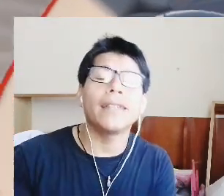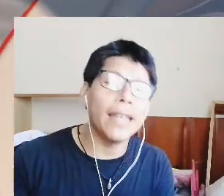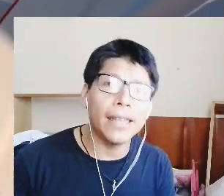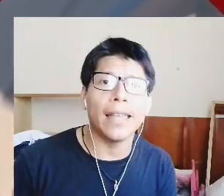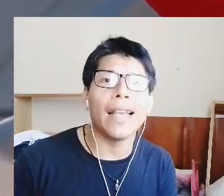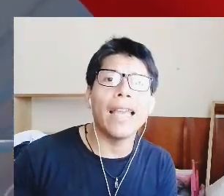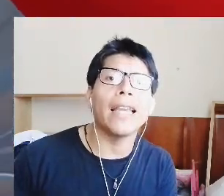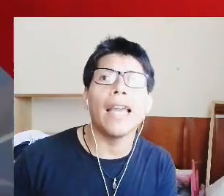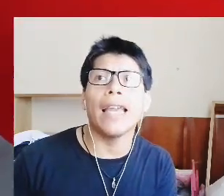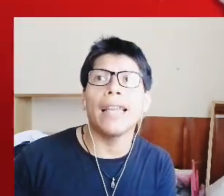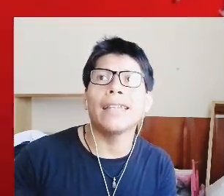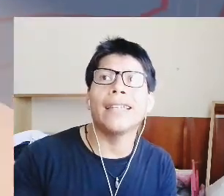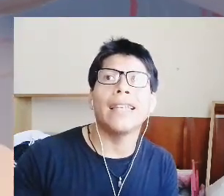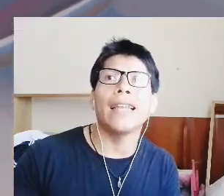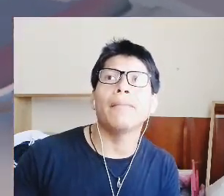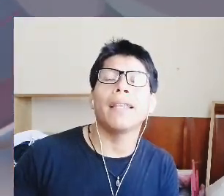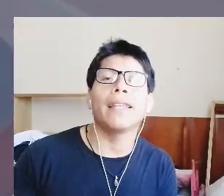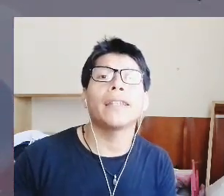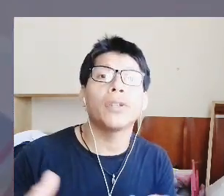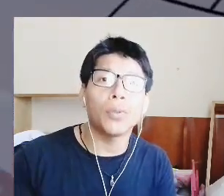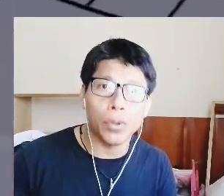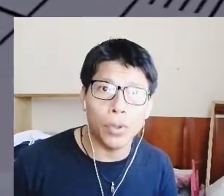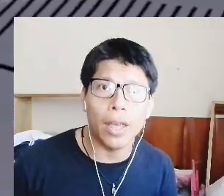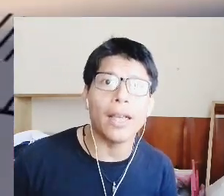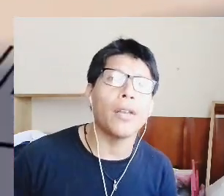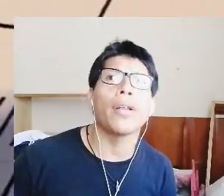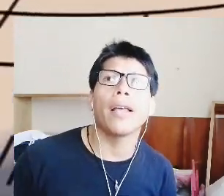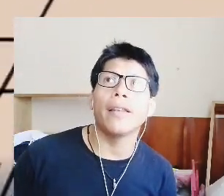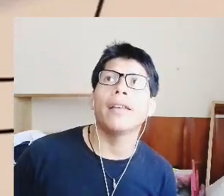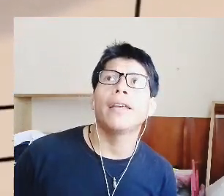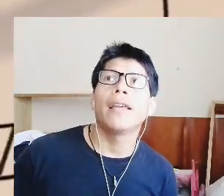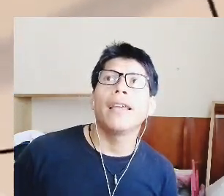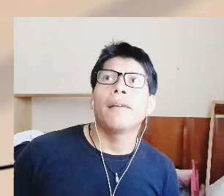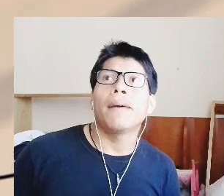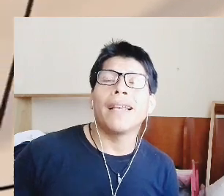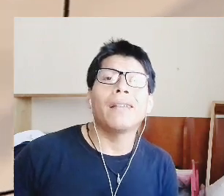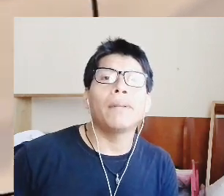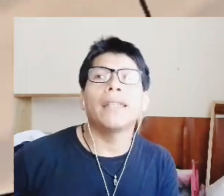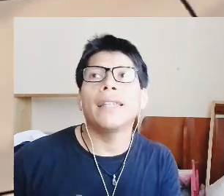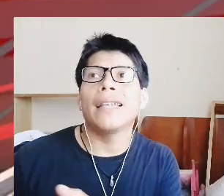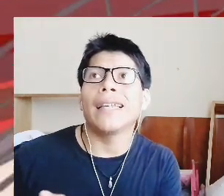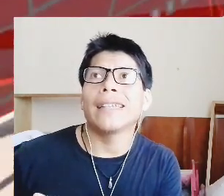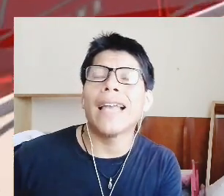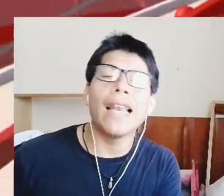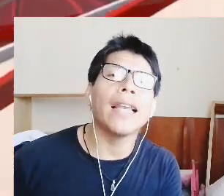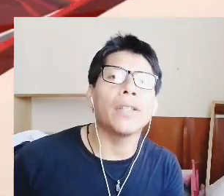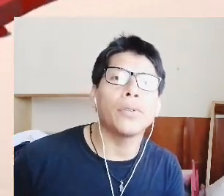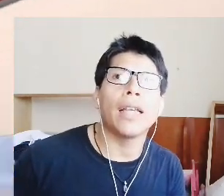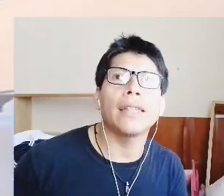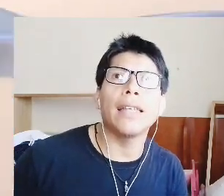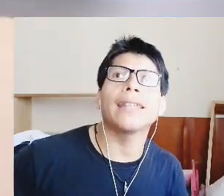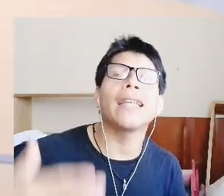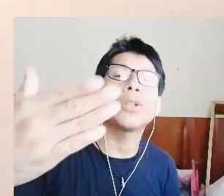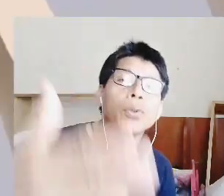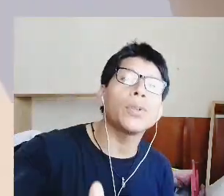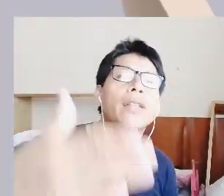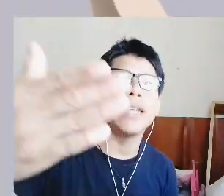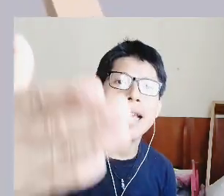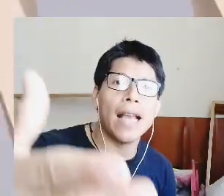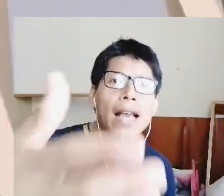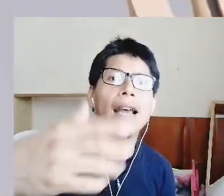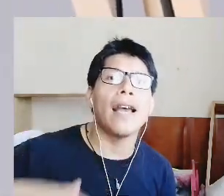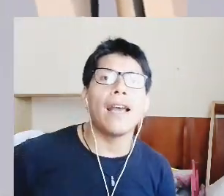el presidente caiga en este dilema de discusión acalorada para que el presidente salga de sus casillas e